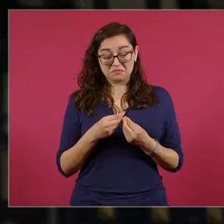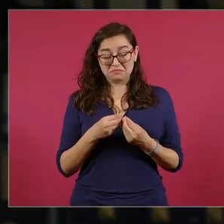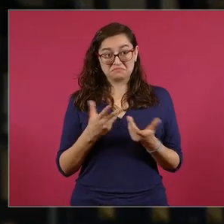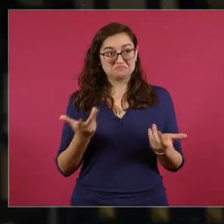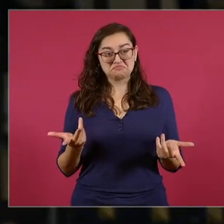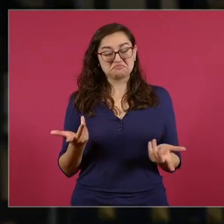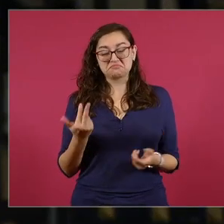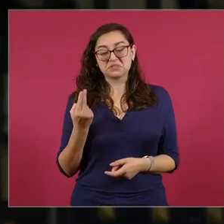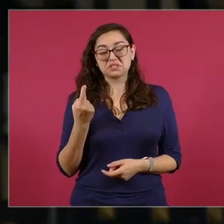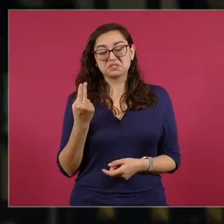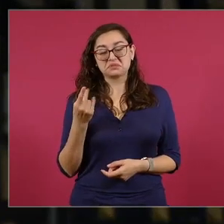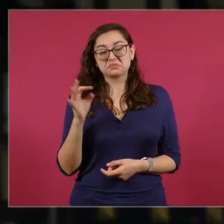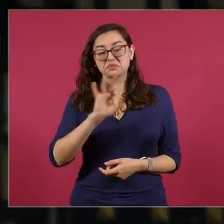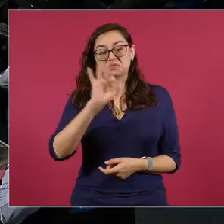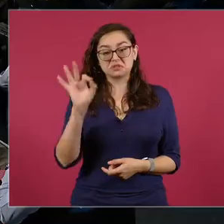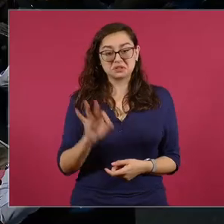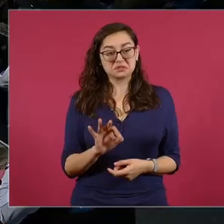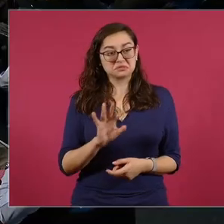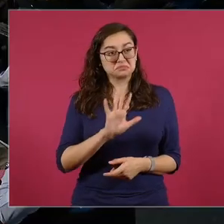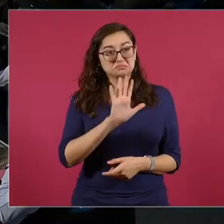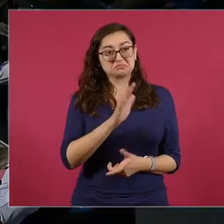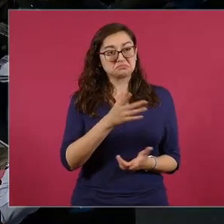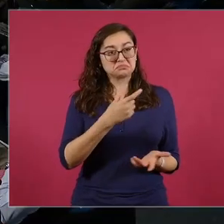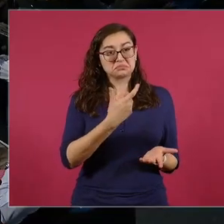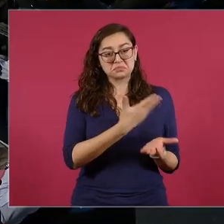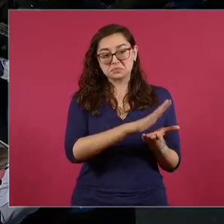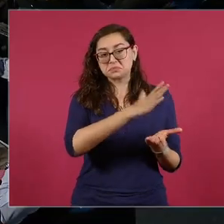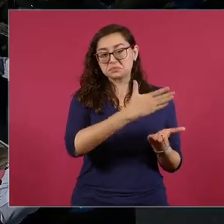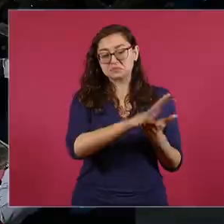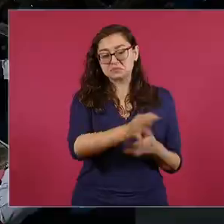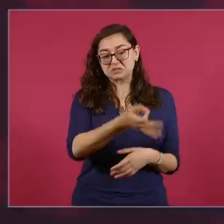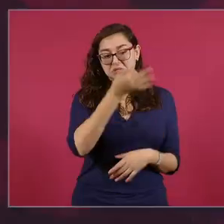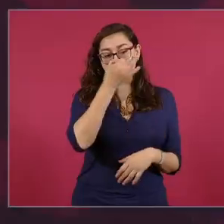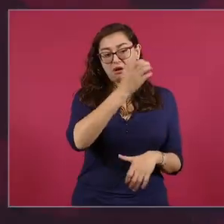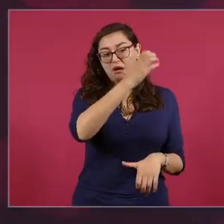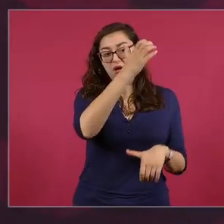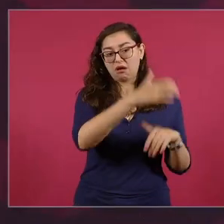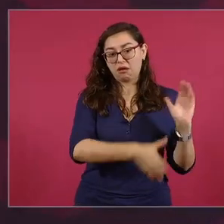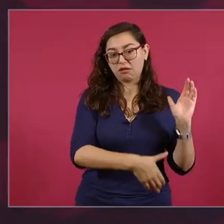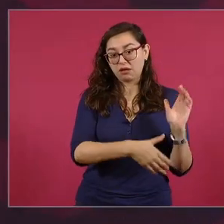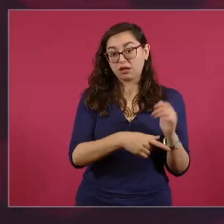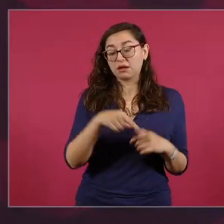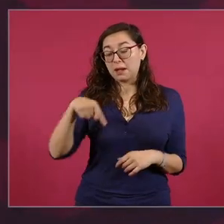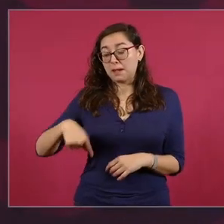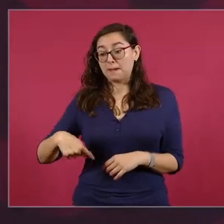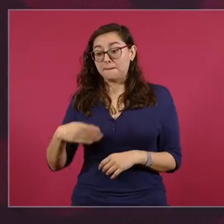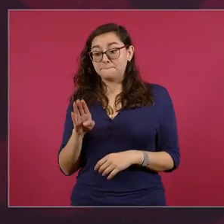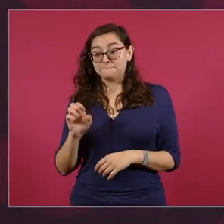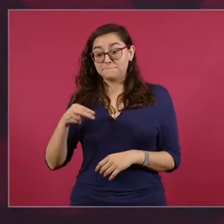Y tenemos reservas en el Banco de México, récord.